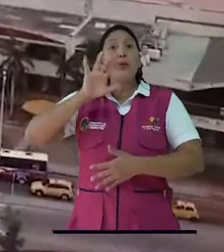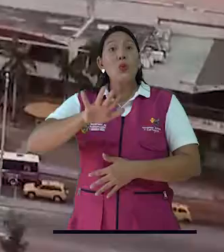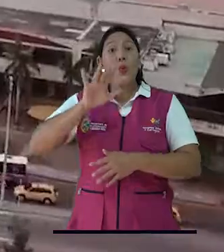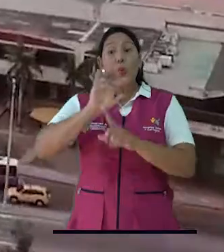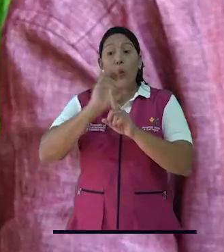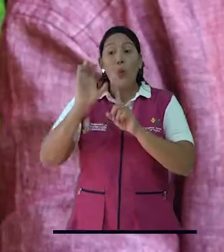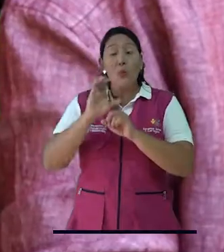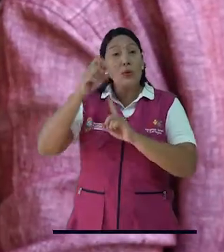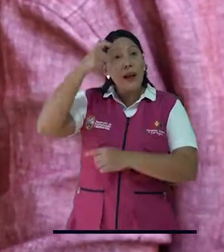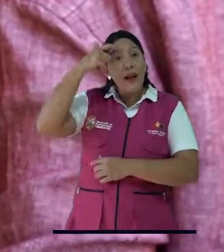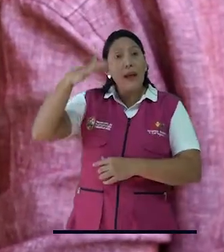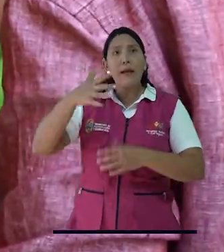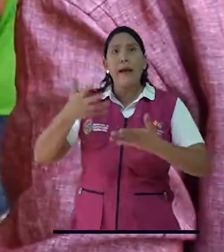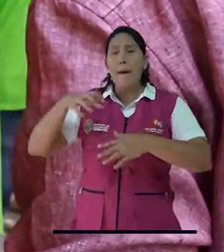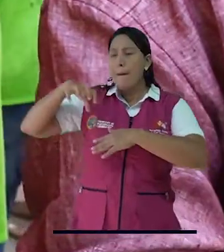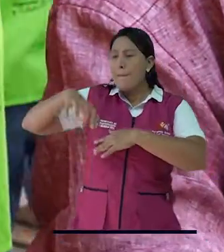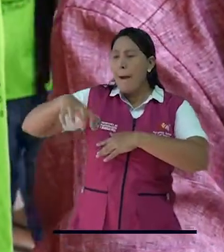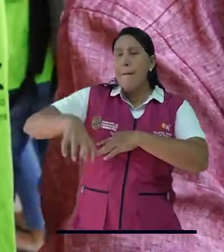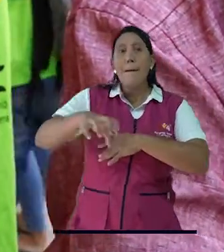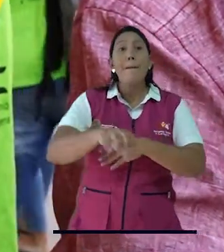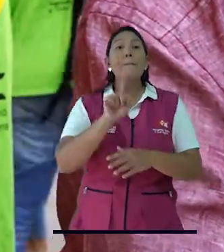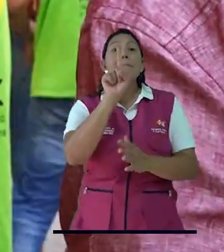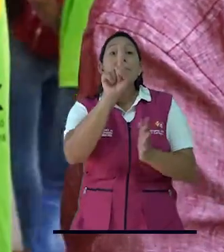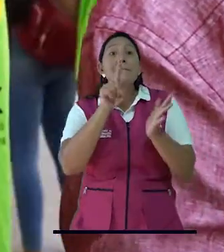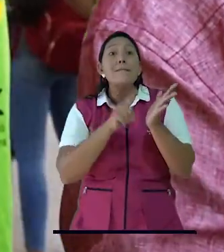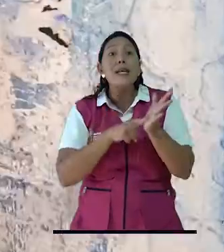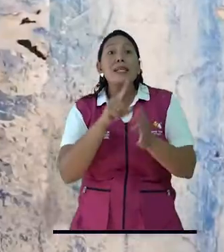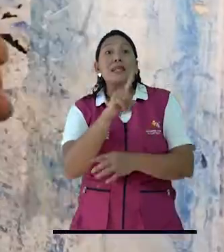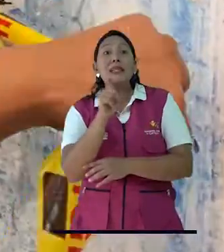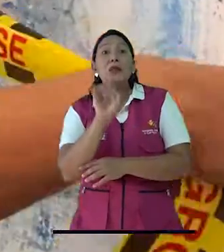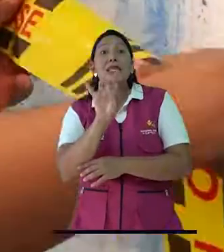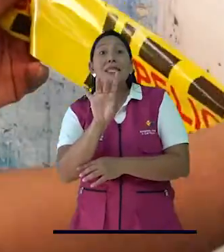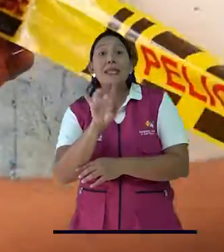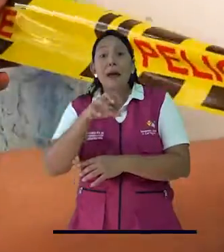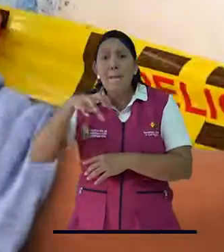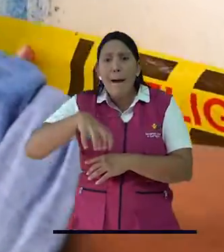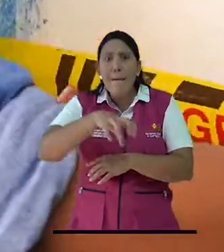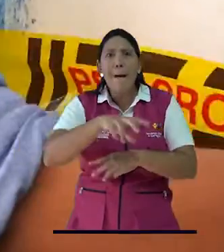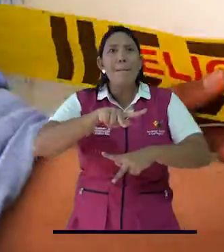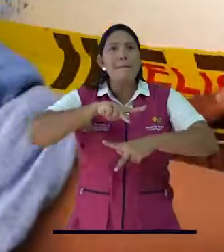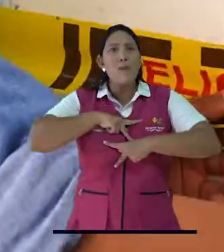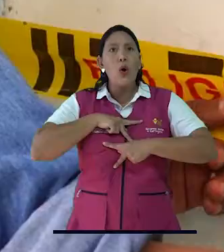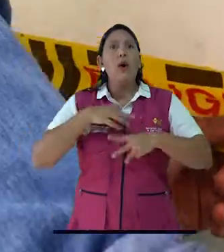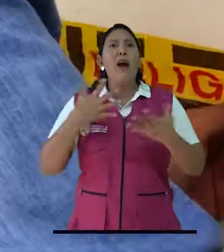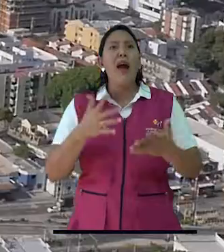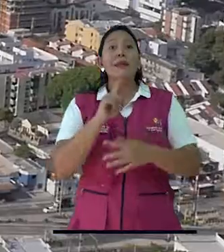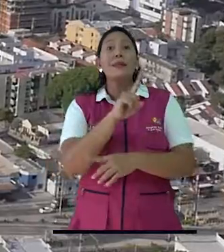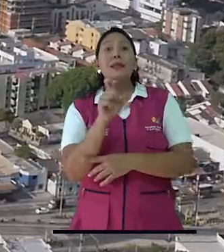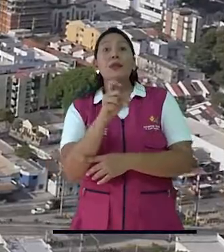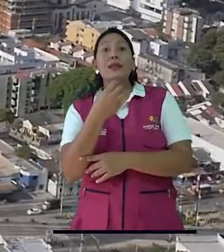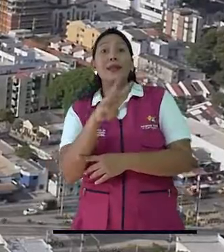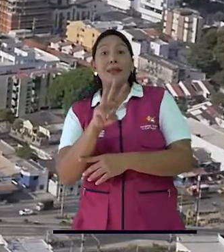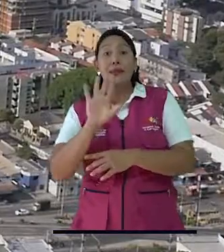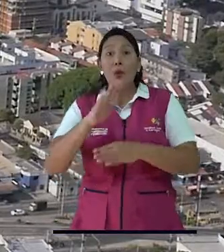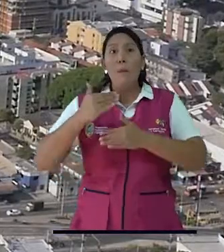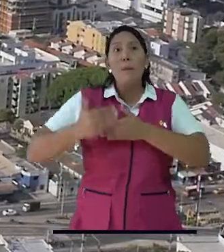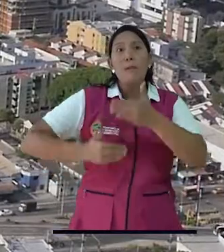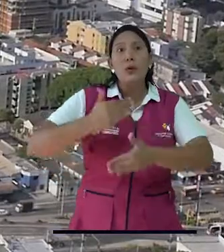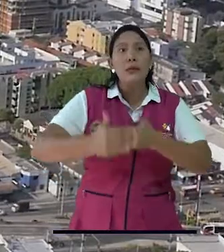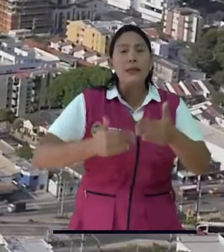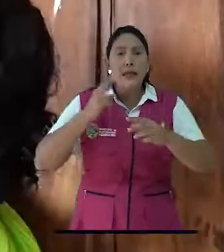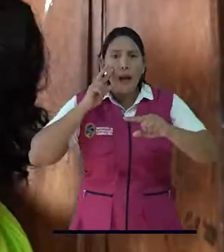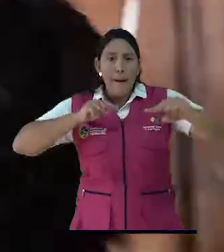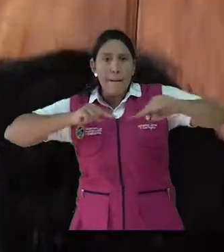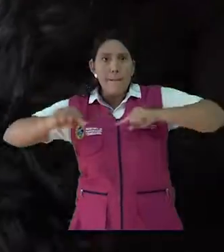inspeccionamos 1.115 predios, impulsamos 113 procesos administrativos sancionatorios y